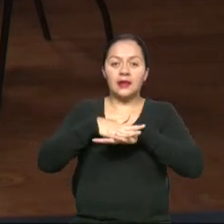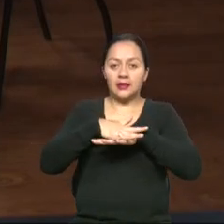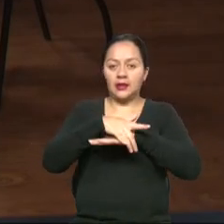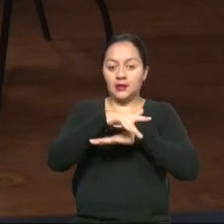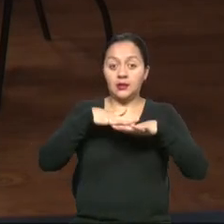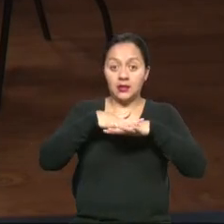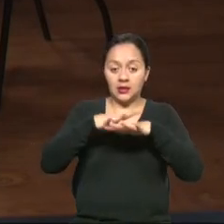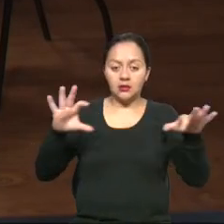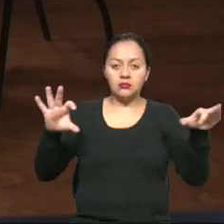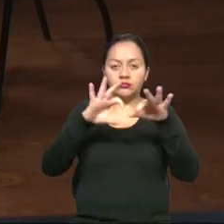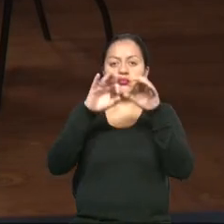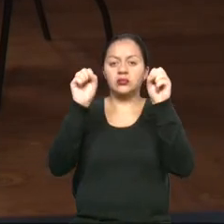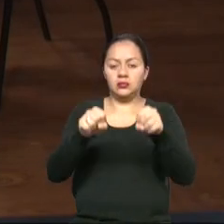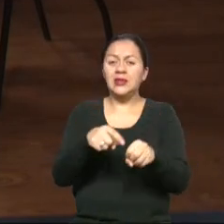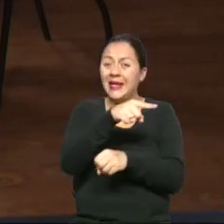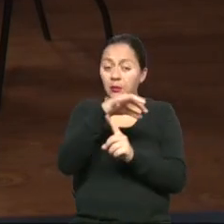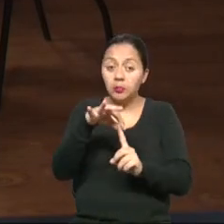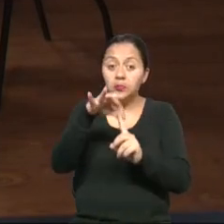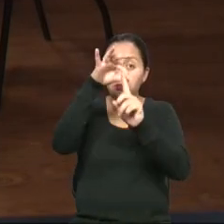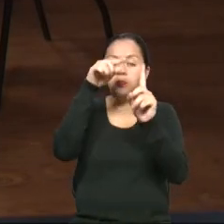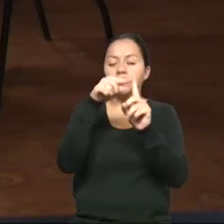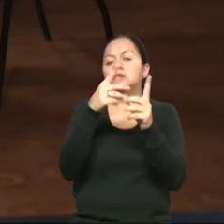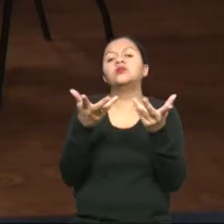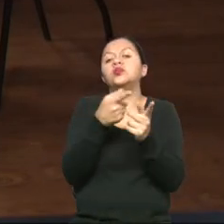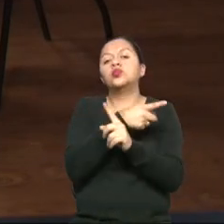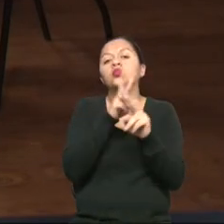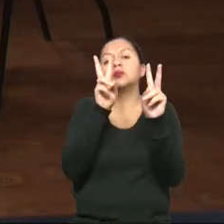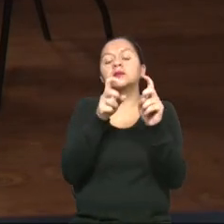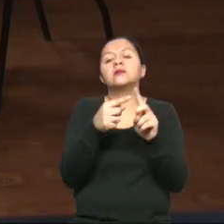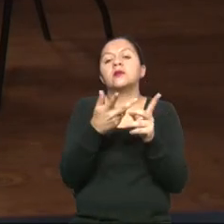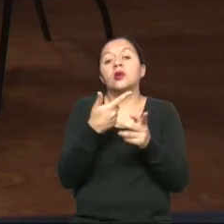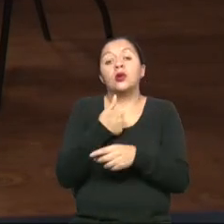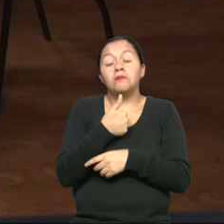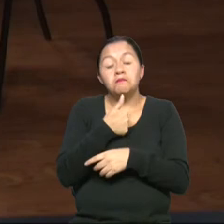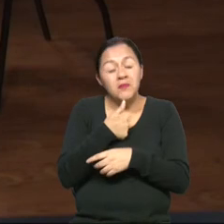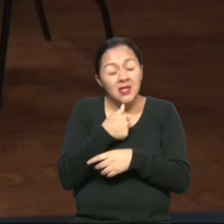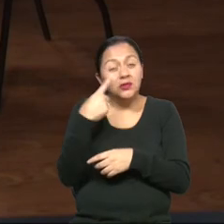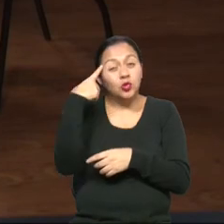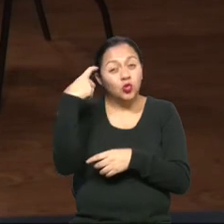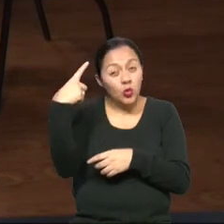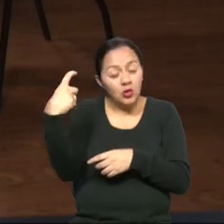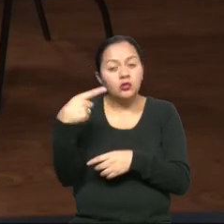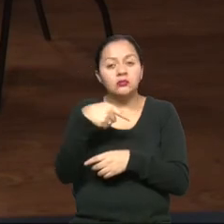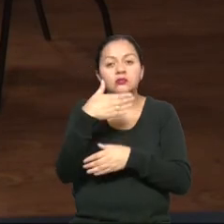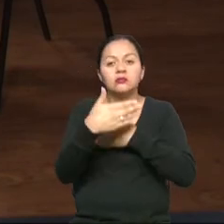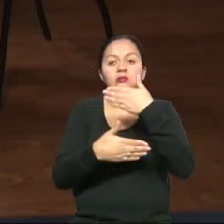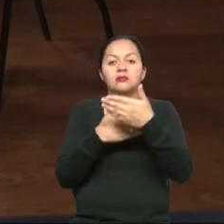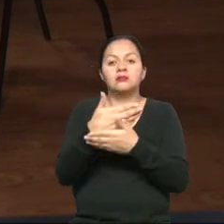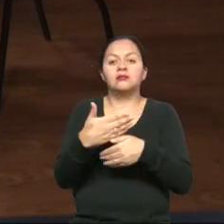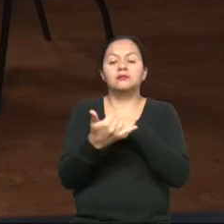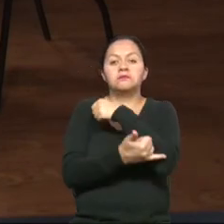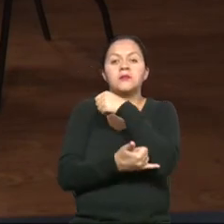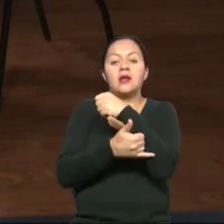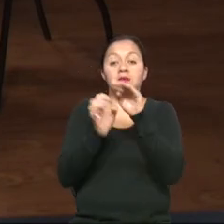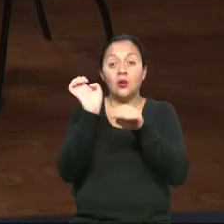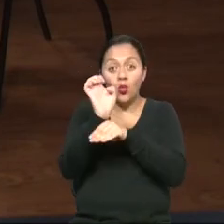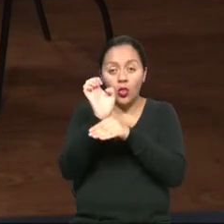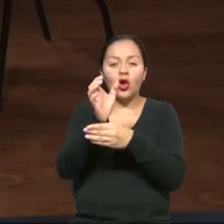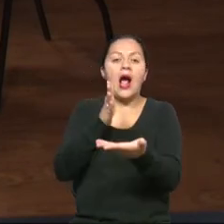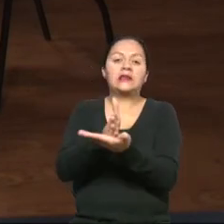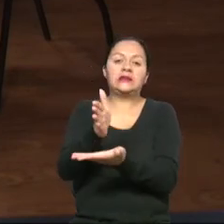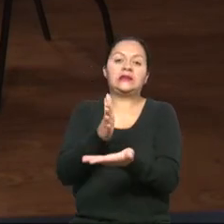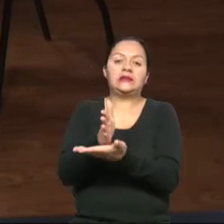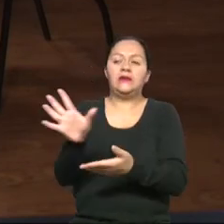mí eso es fundamental. En el campo de ustedes yo tengo un sueño. Y mi sueño es que se construya un país accesible. Y que el Ecuador